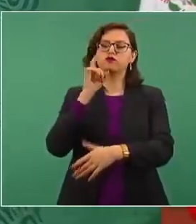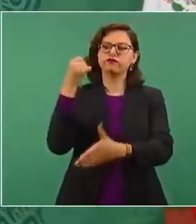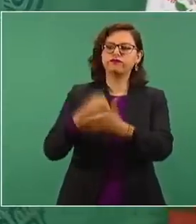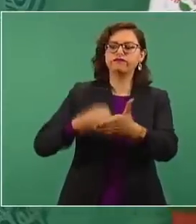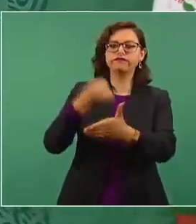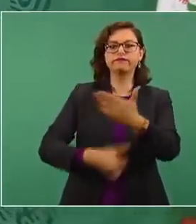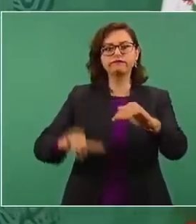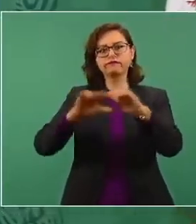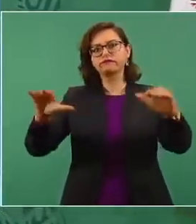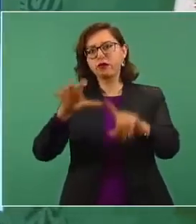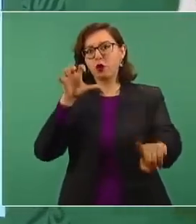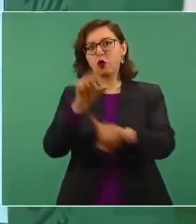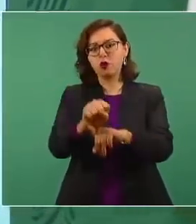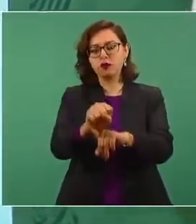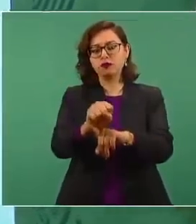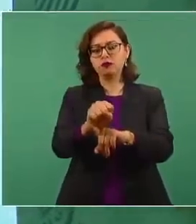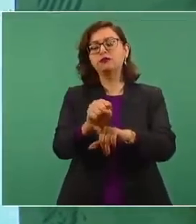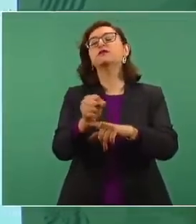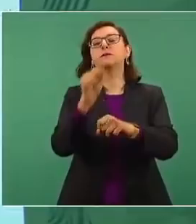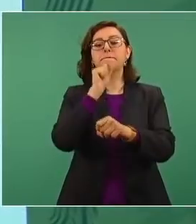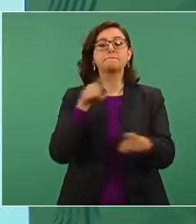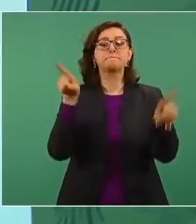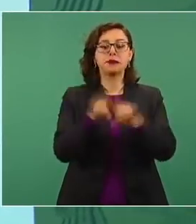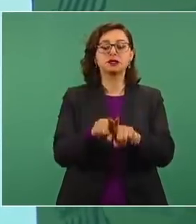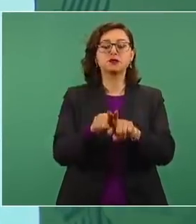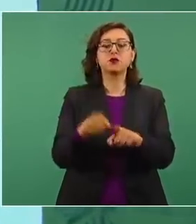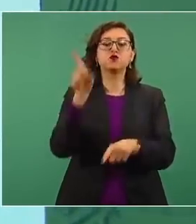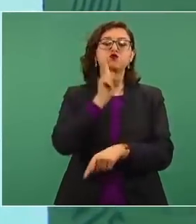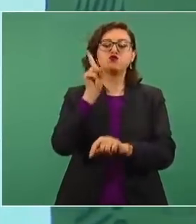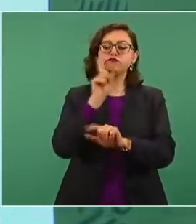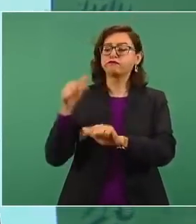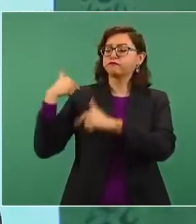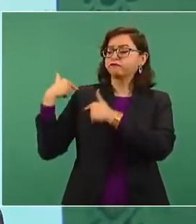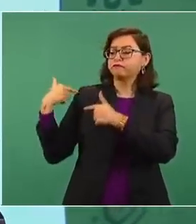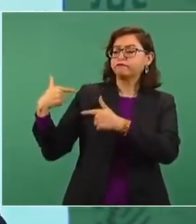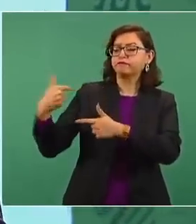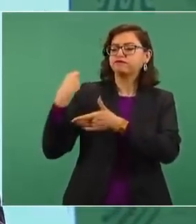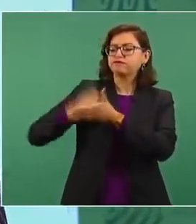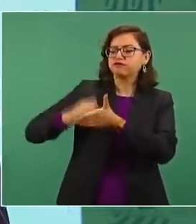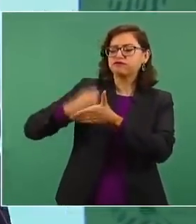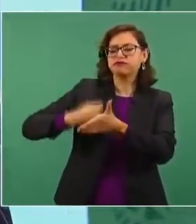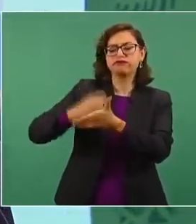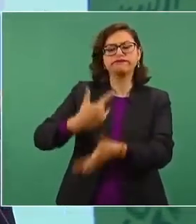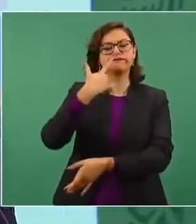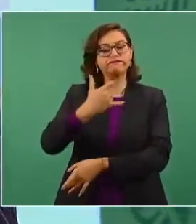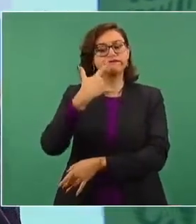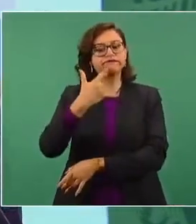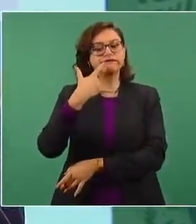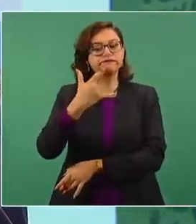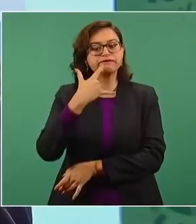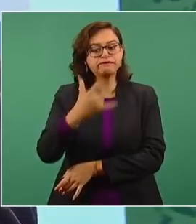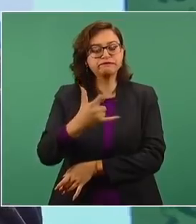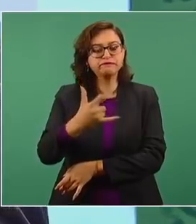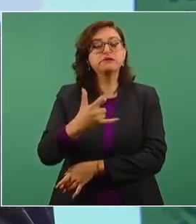que han luchado en otros tiempos para garantizar el